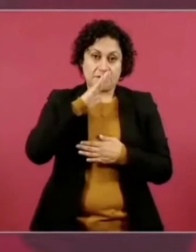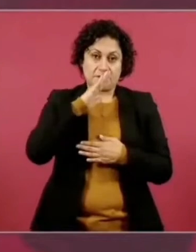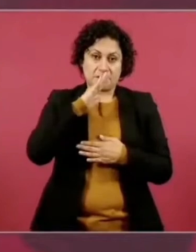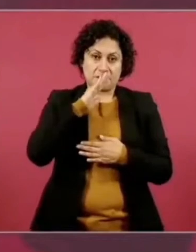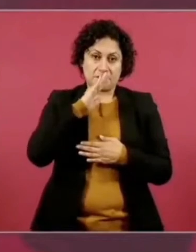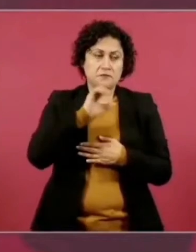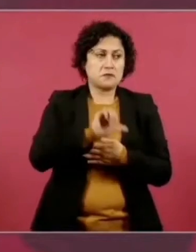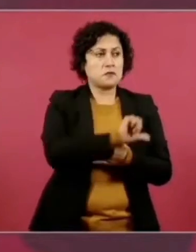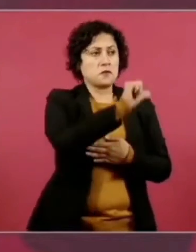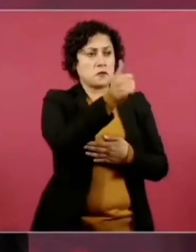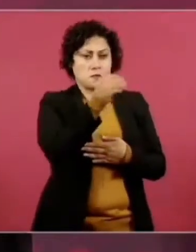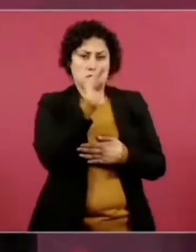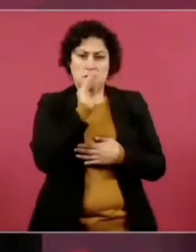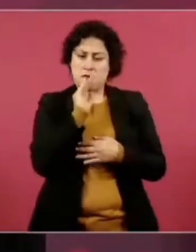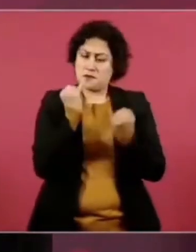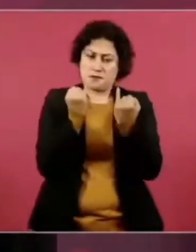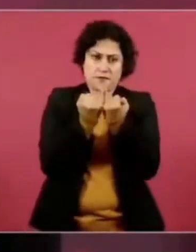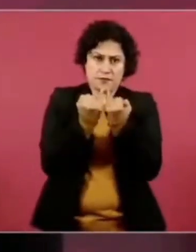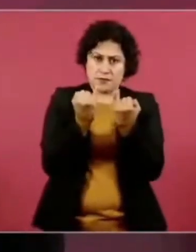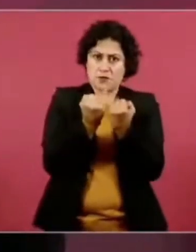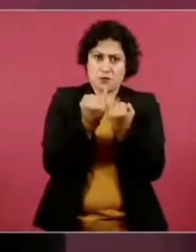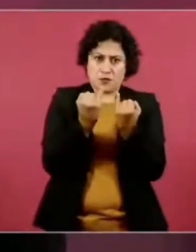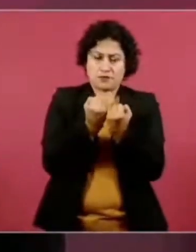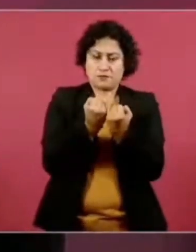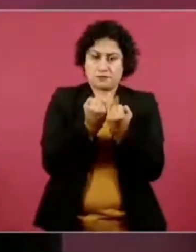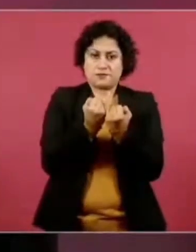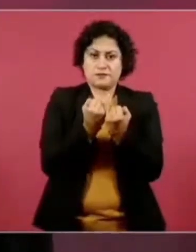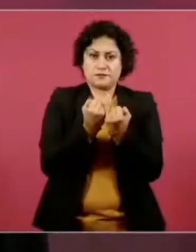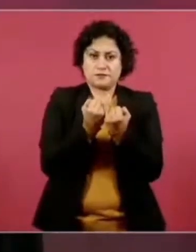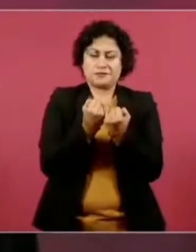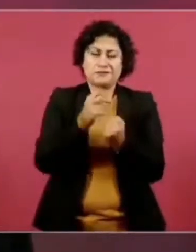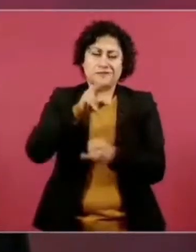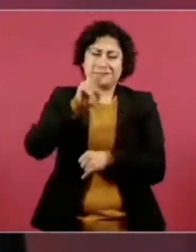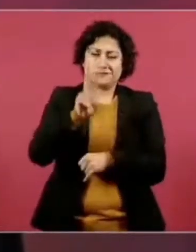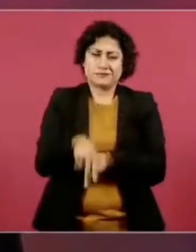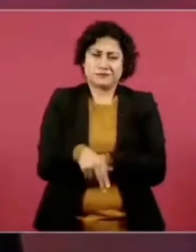un dulce.